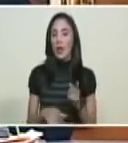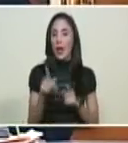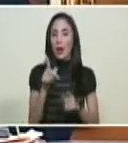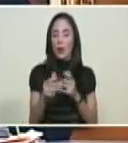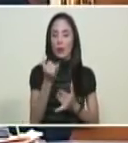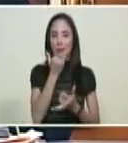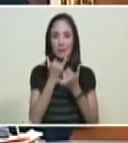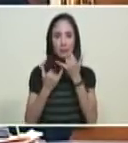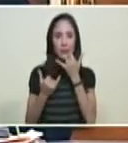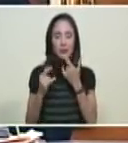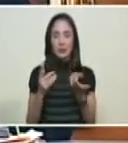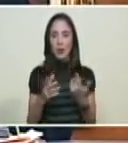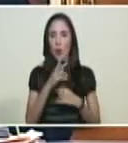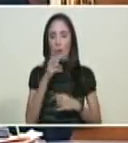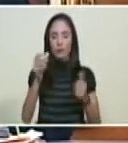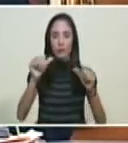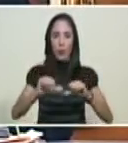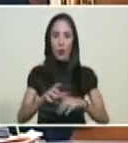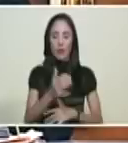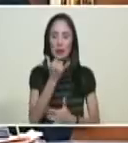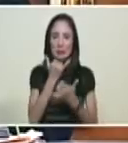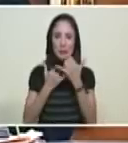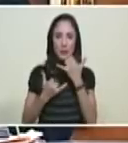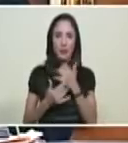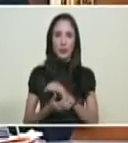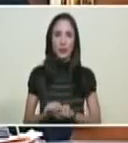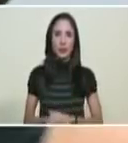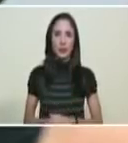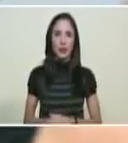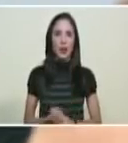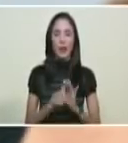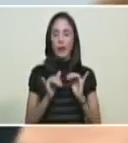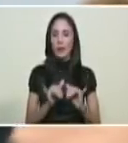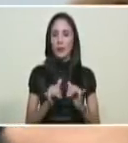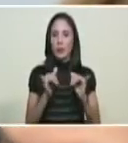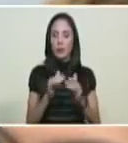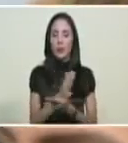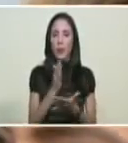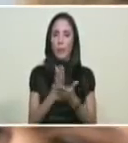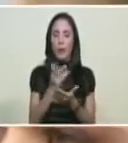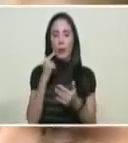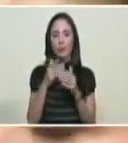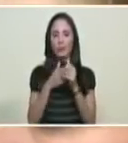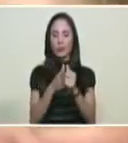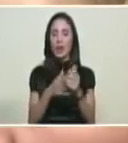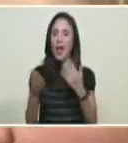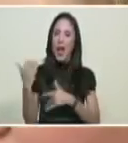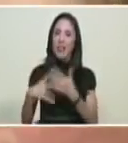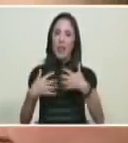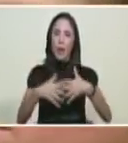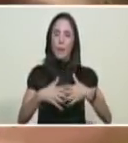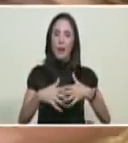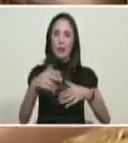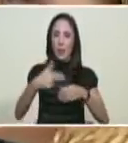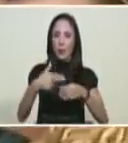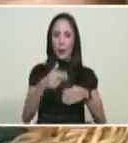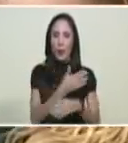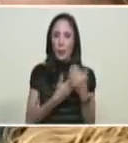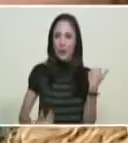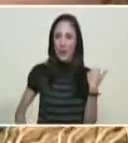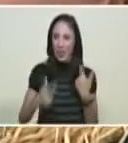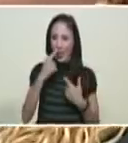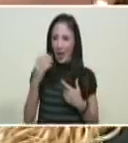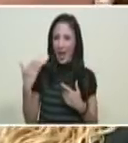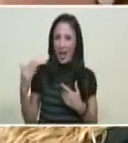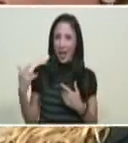garrafales, criminales, en la conducción de PDVSA, PDVSA vio la merma